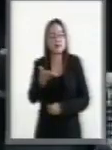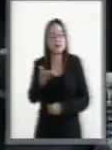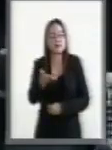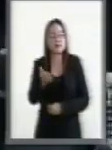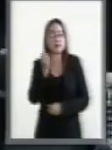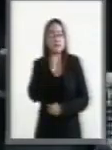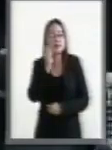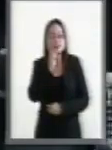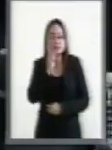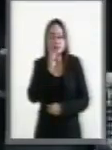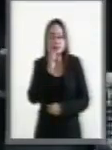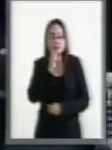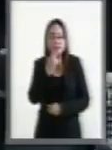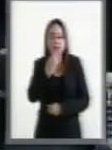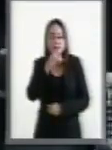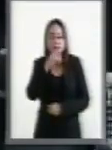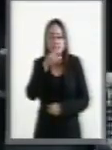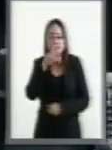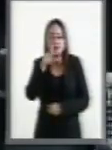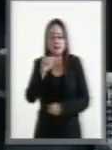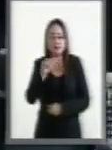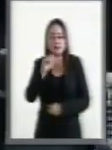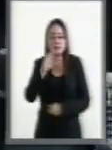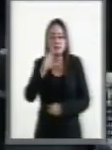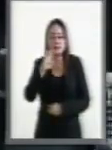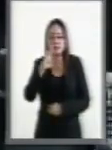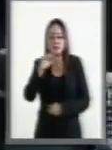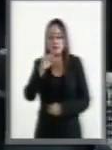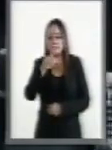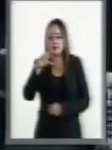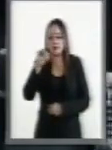a la senadora Hilda Ceballos Llerenas.